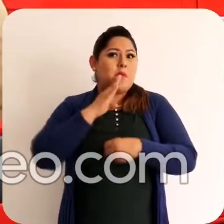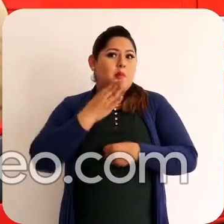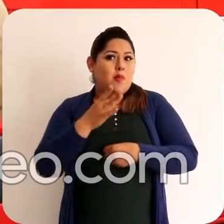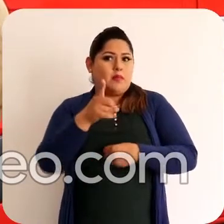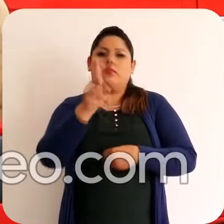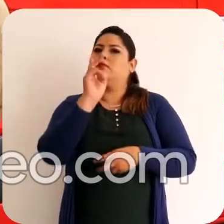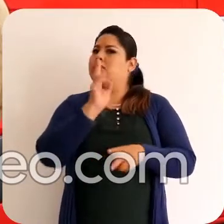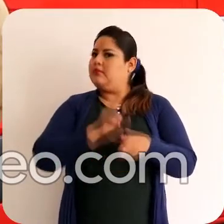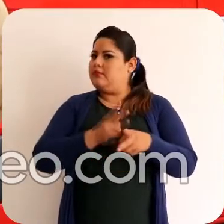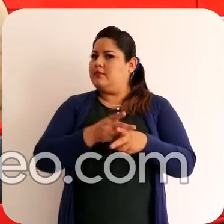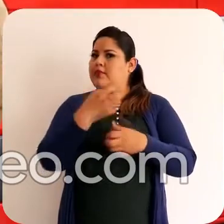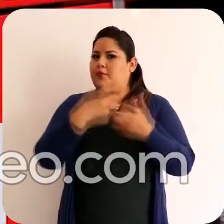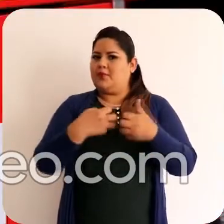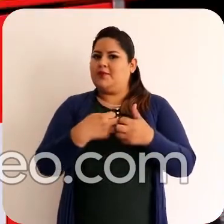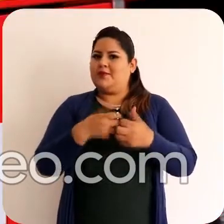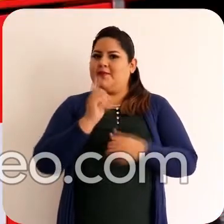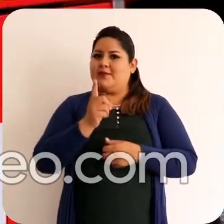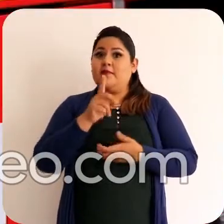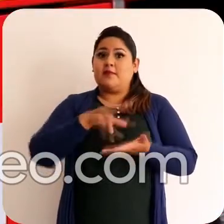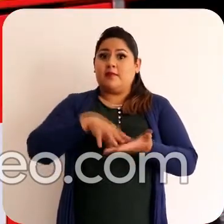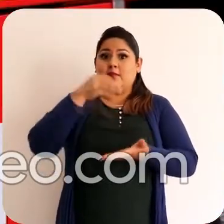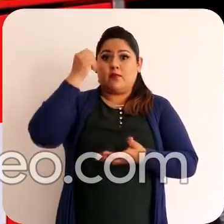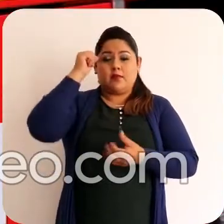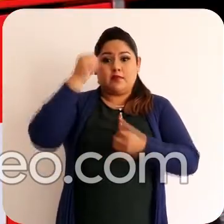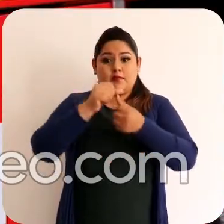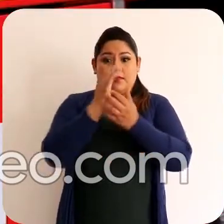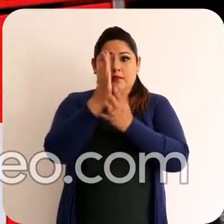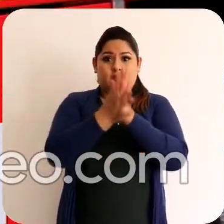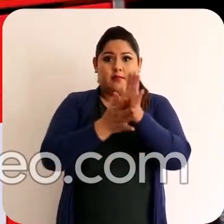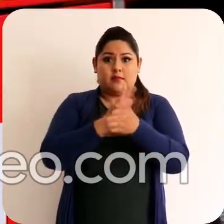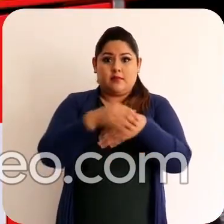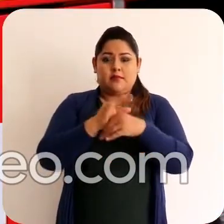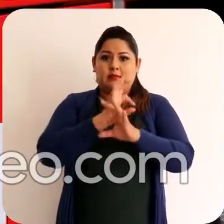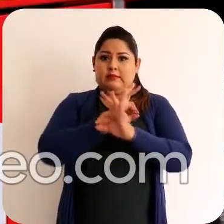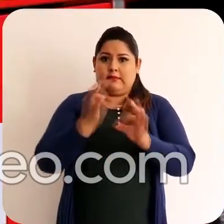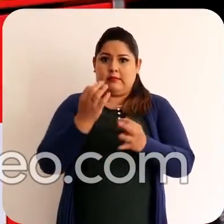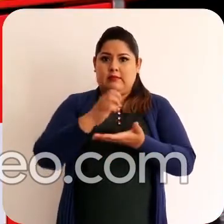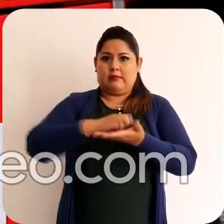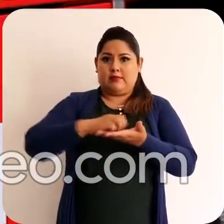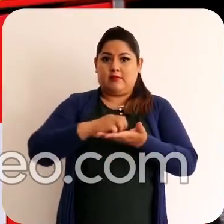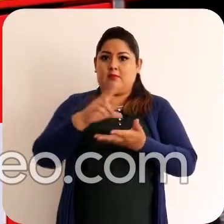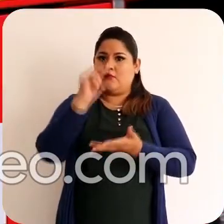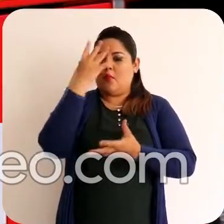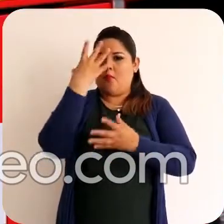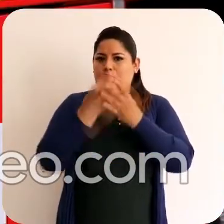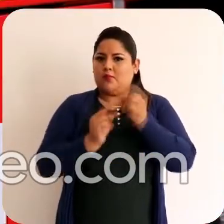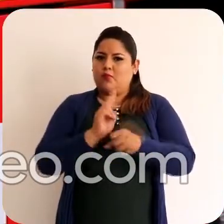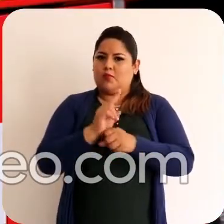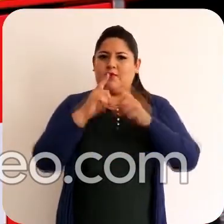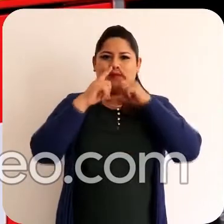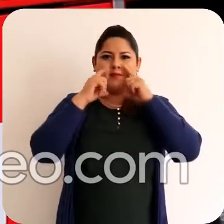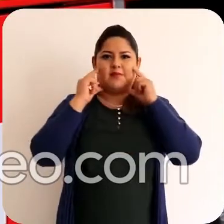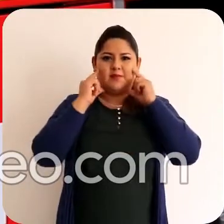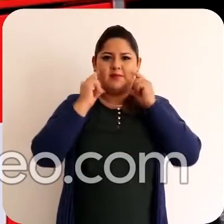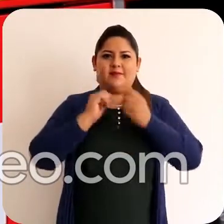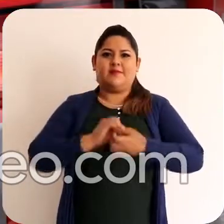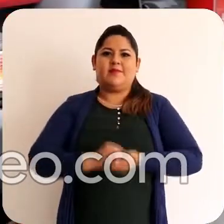bromas, estarás en serios problemas Recuerda lavar tus manos con abundante agua y jabón Y no olvides usar tu mascarilla